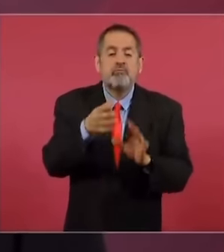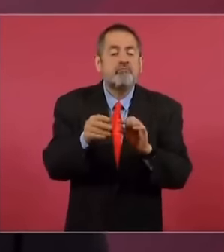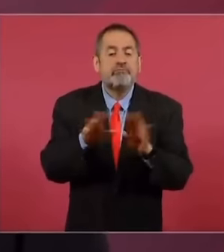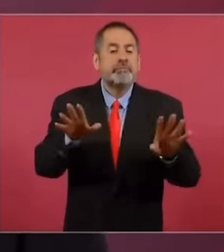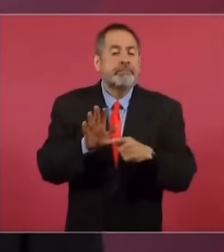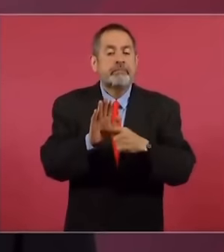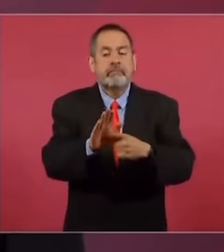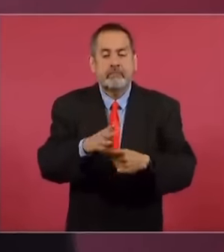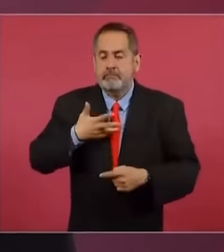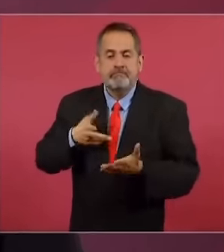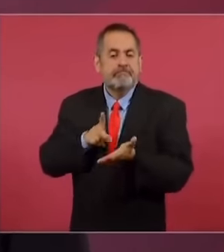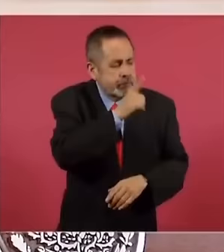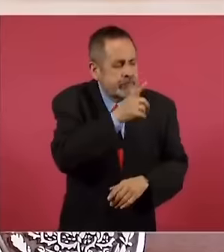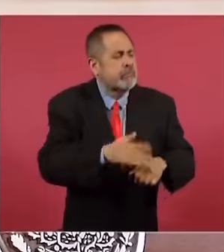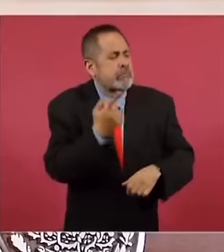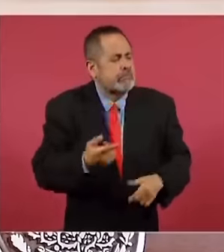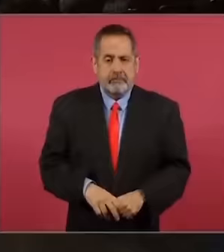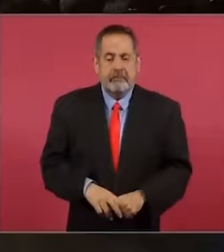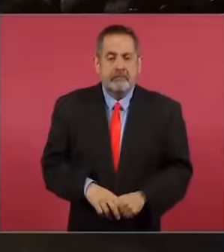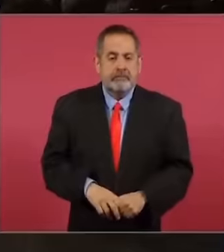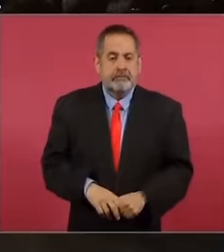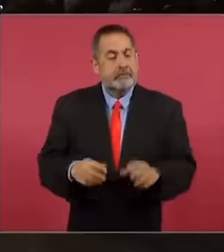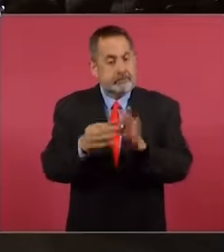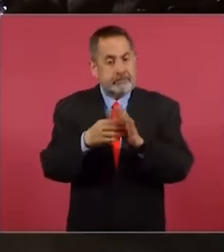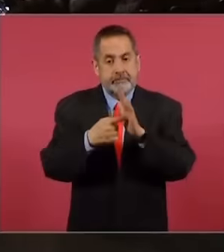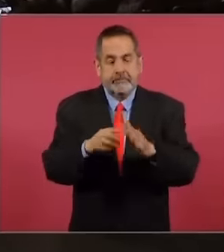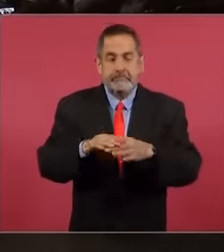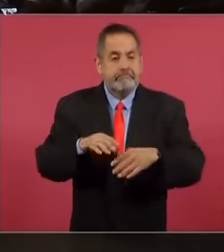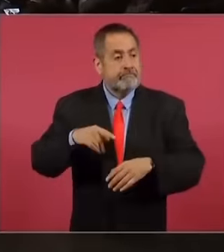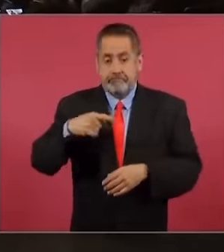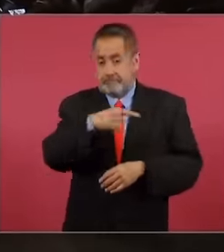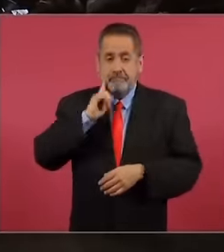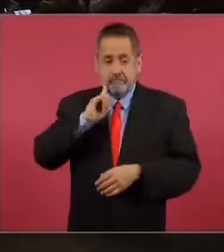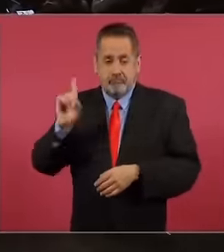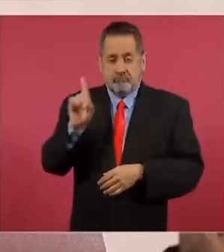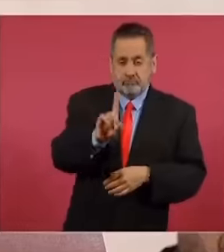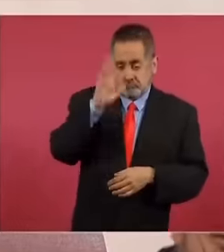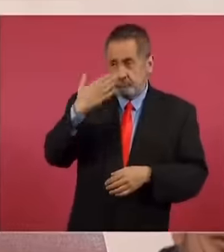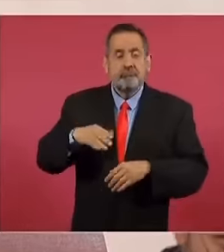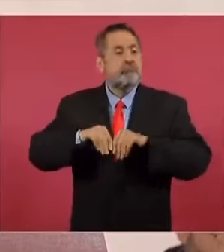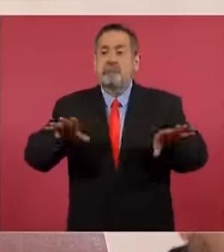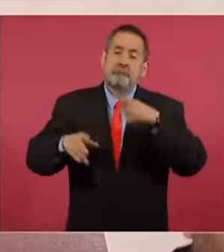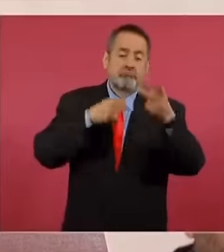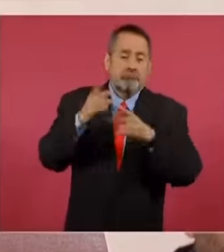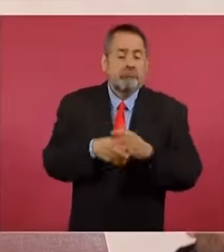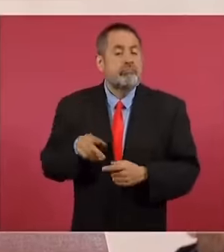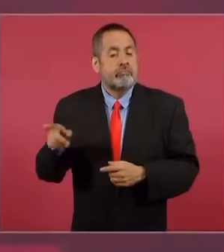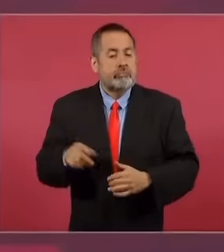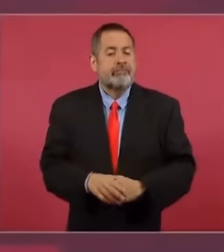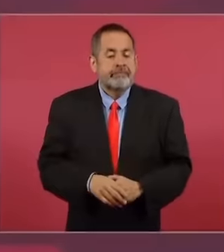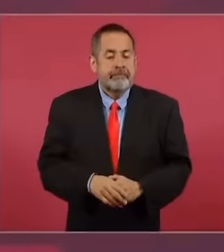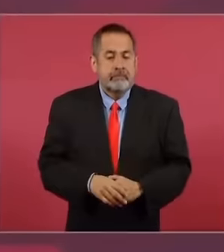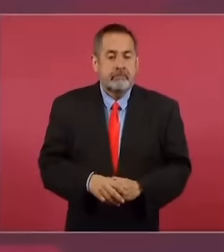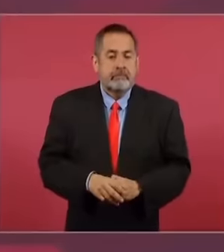es tener derecho de réplica. Entonces, se declaran, sale la señora y dice, están